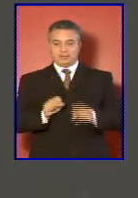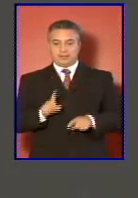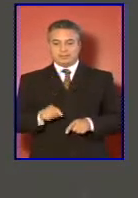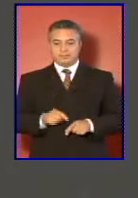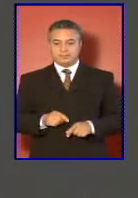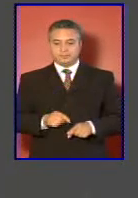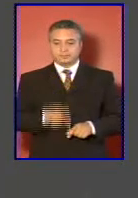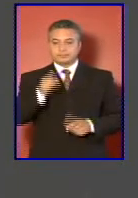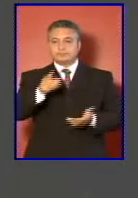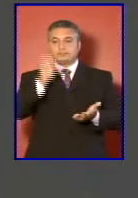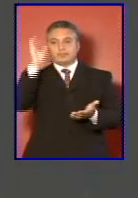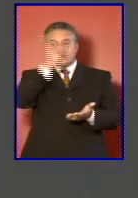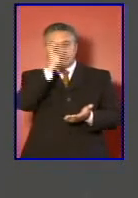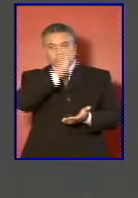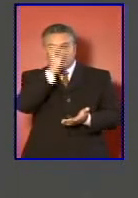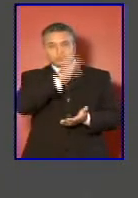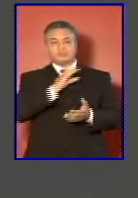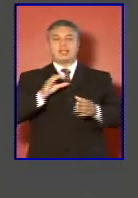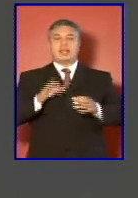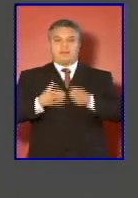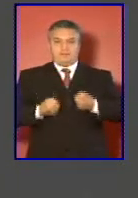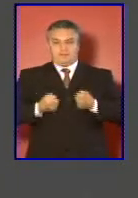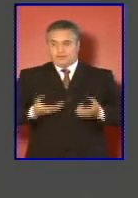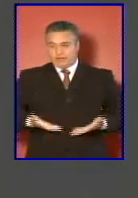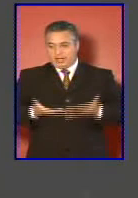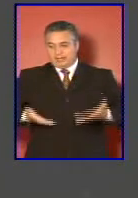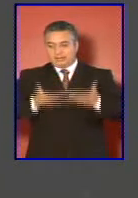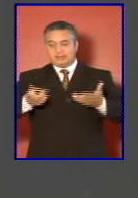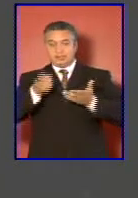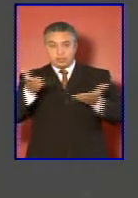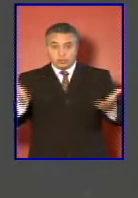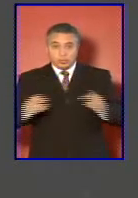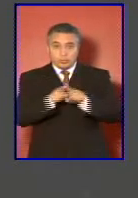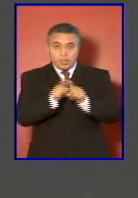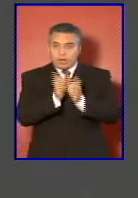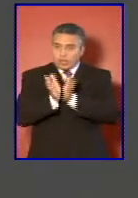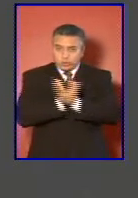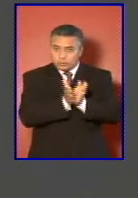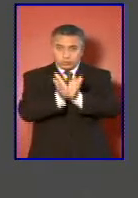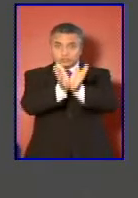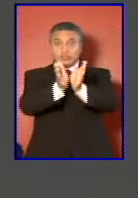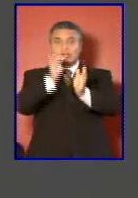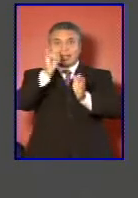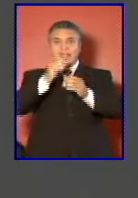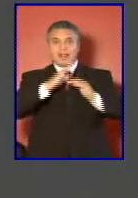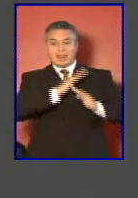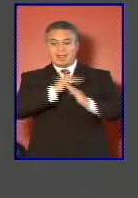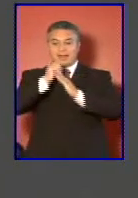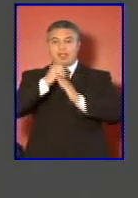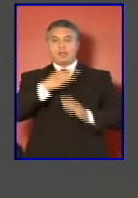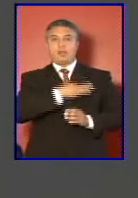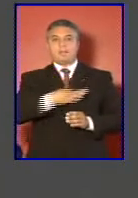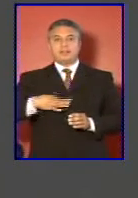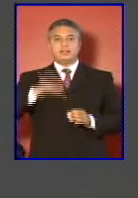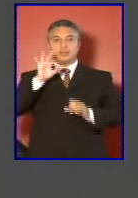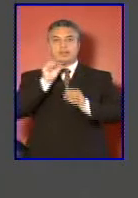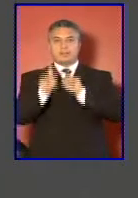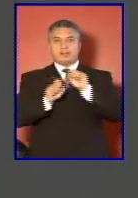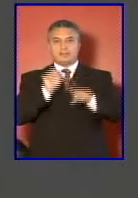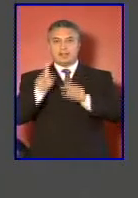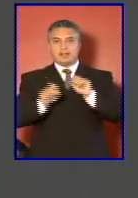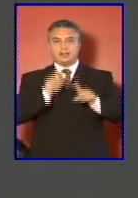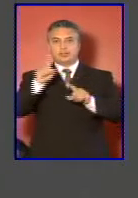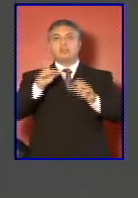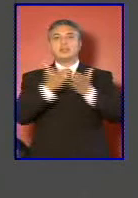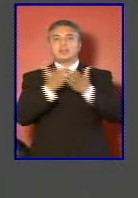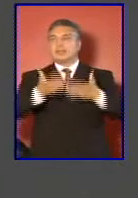que busca fortalecer la conducción y el liderazgo del Ministro y del Ministerio en la